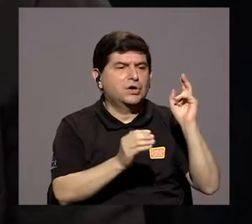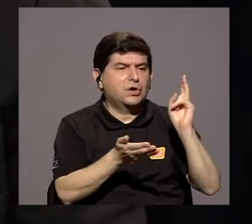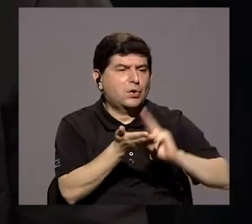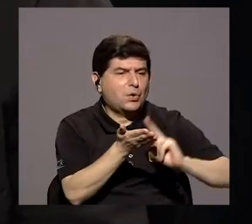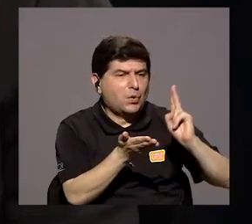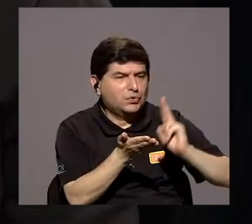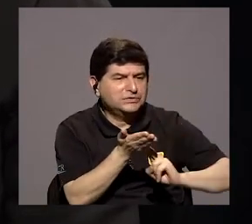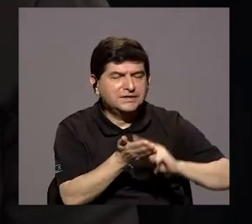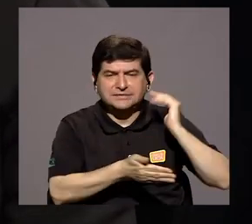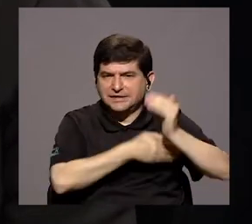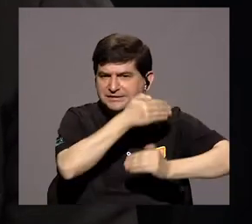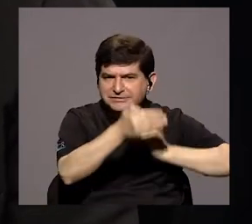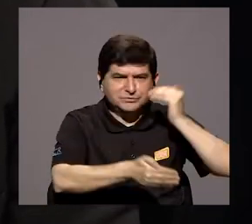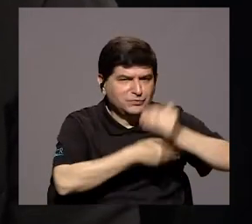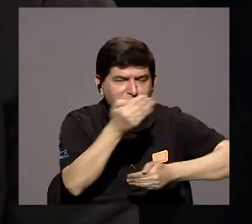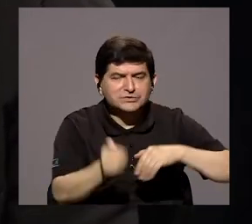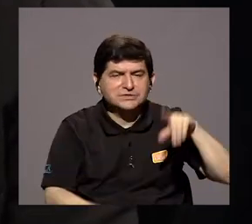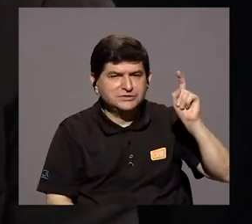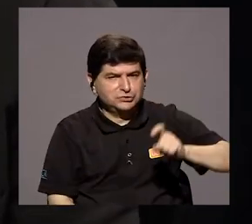logística que lleva a esto.